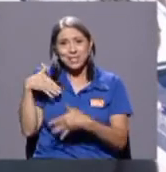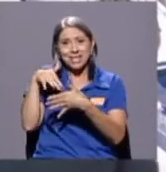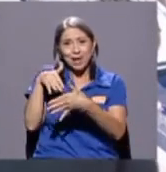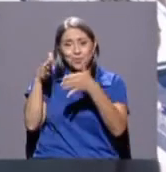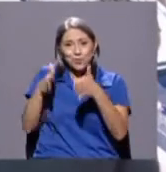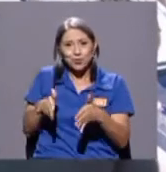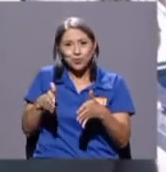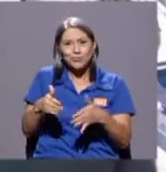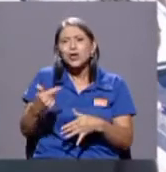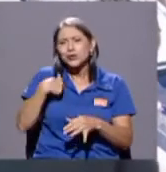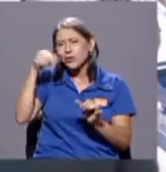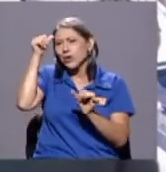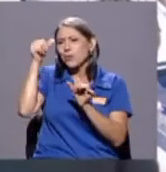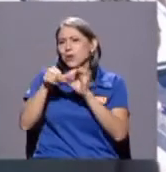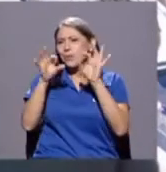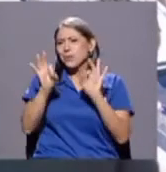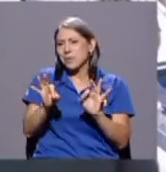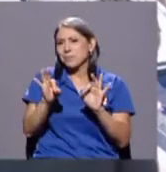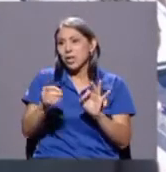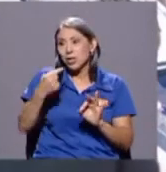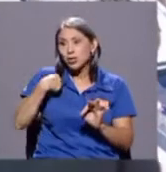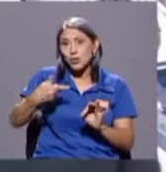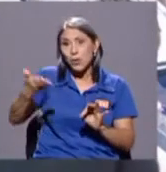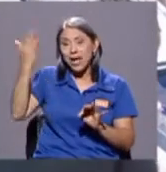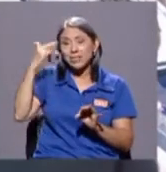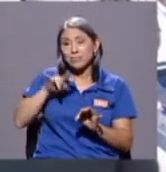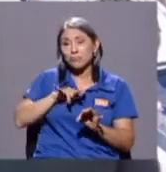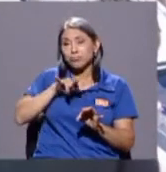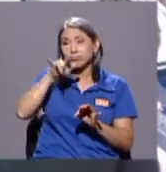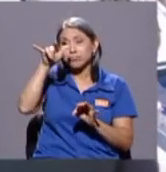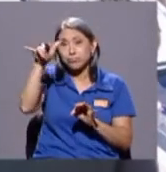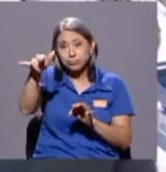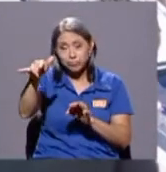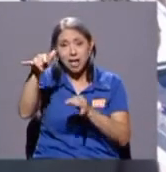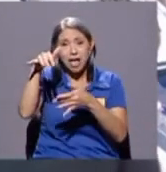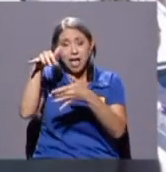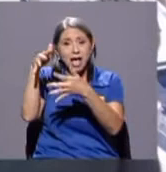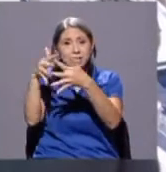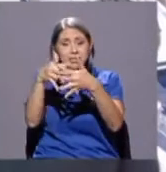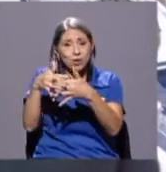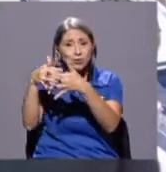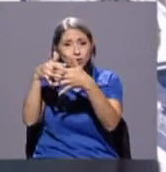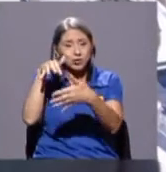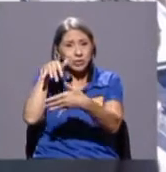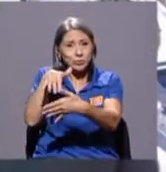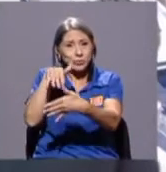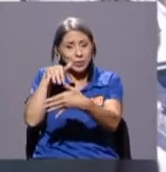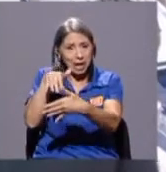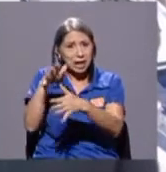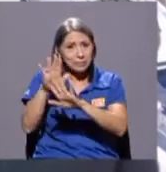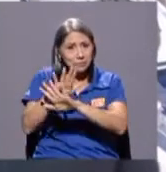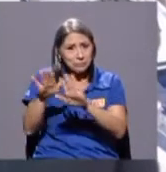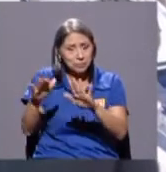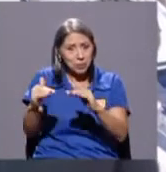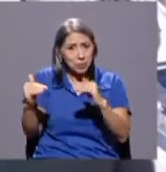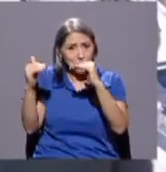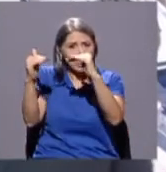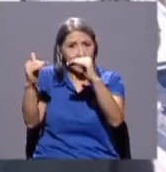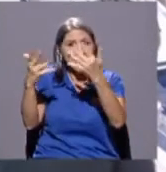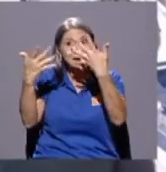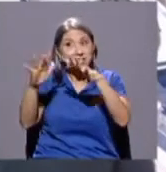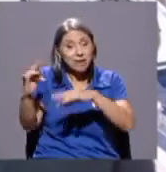de mis estudios de graduados en Filadelfia, Pensilvania, y en ese entonces